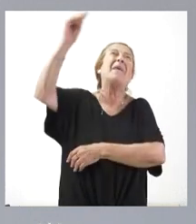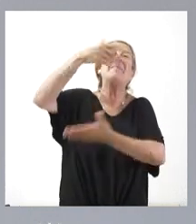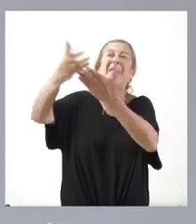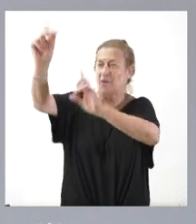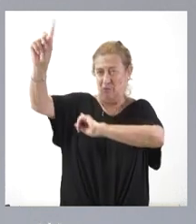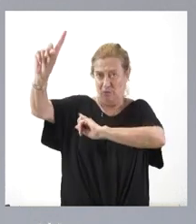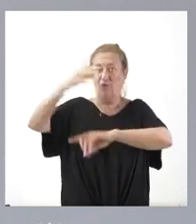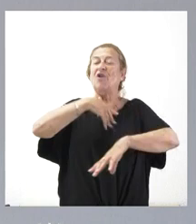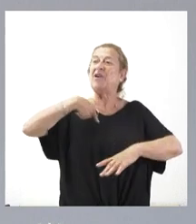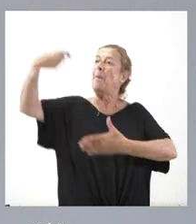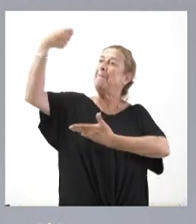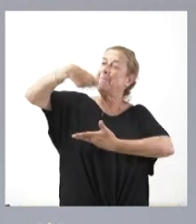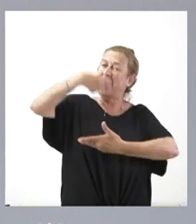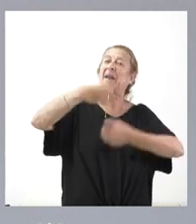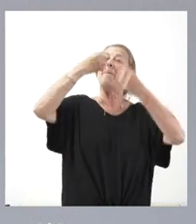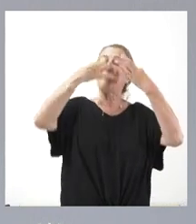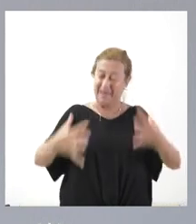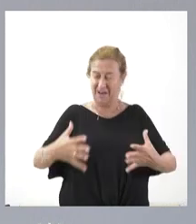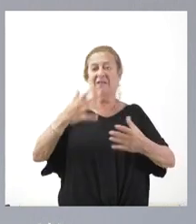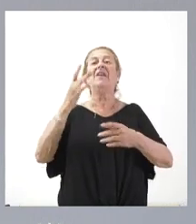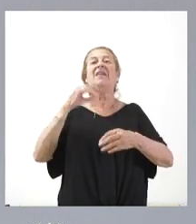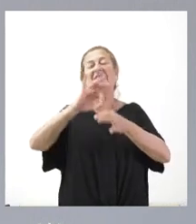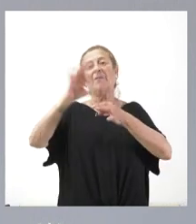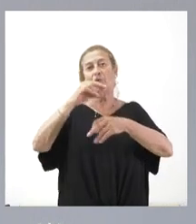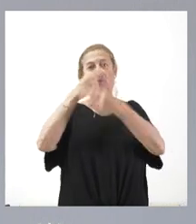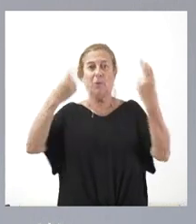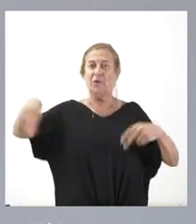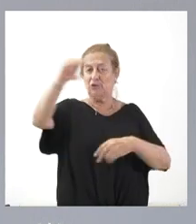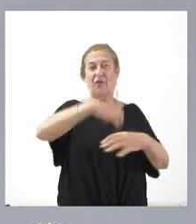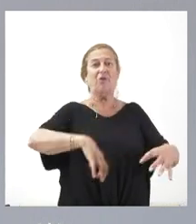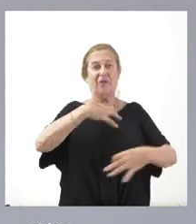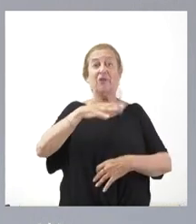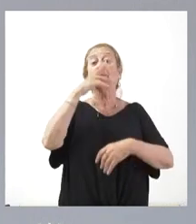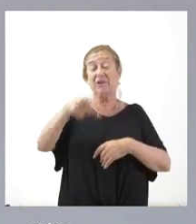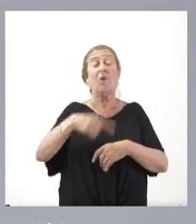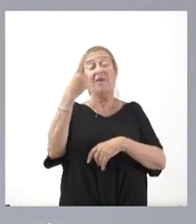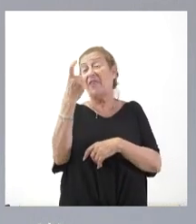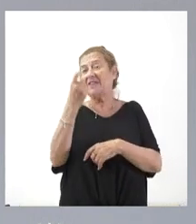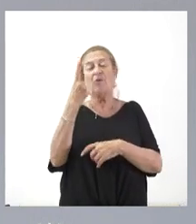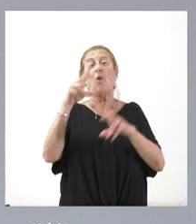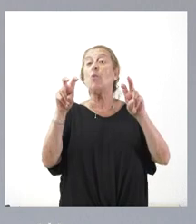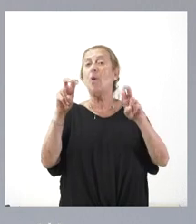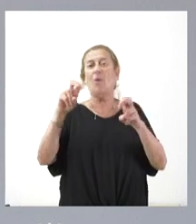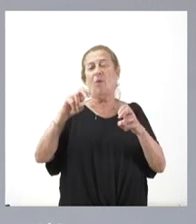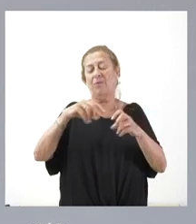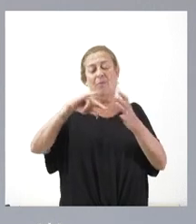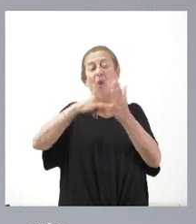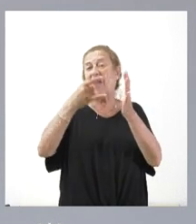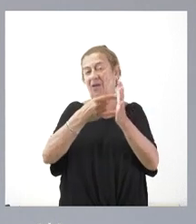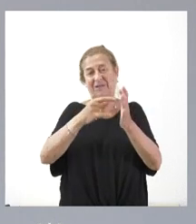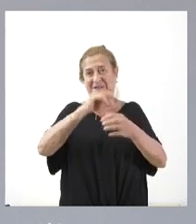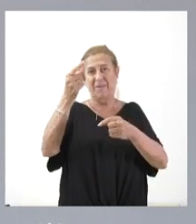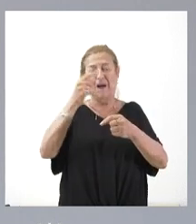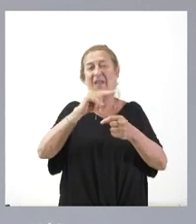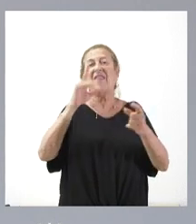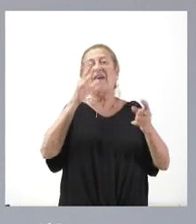nos financien adecuadamente los servicios públicos que prestamos a los ciudadanos y para esto hace falta un nuevo modelo de financiación autonómica. Y esto me trae al